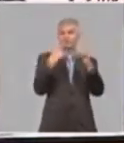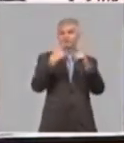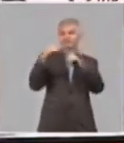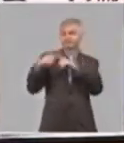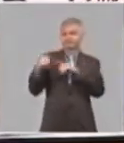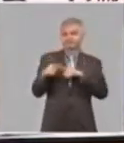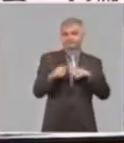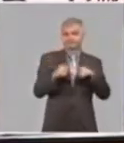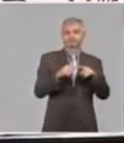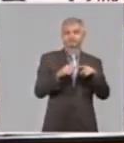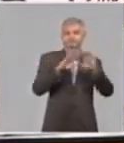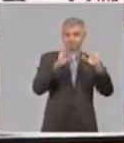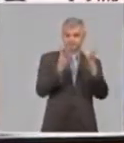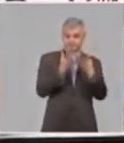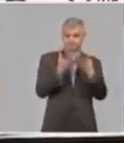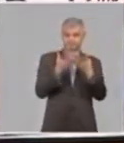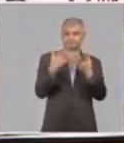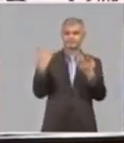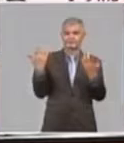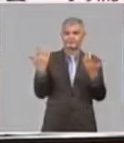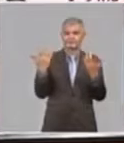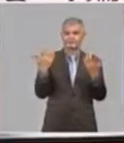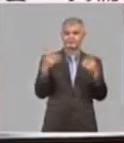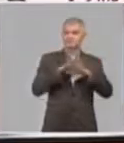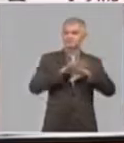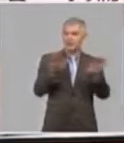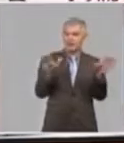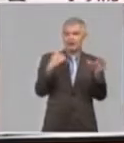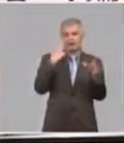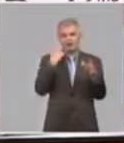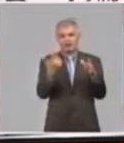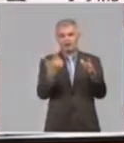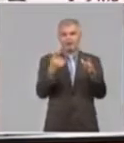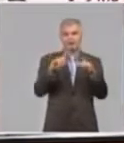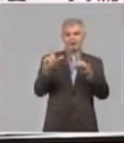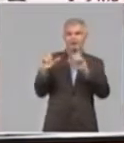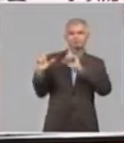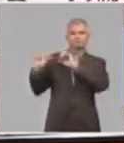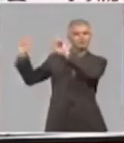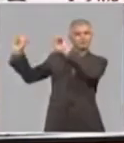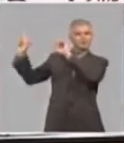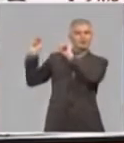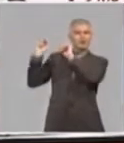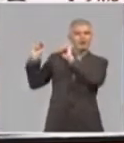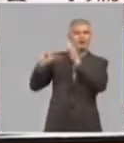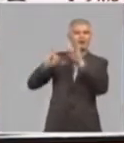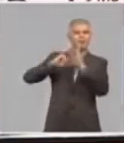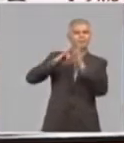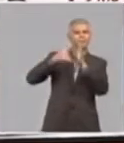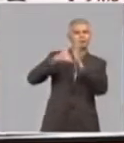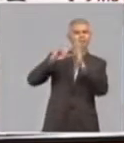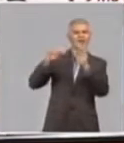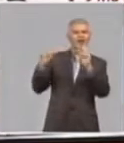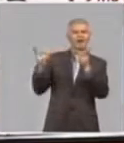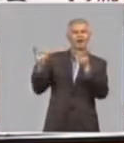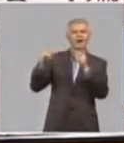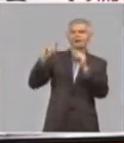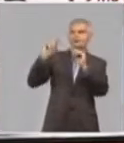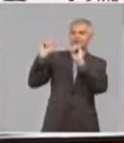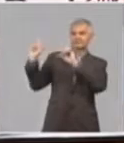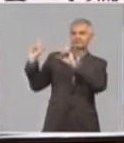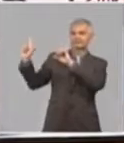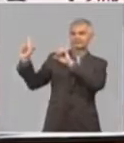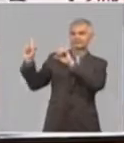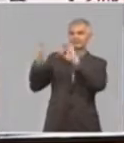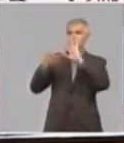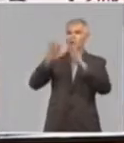Bueno, se proyectaron ya, estuve mirando que pusieron ya la diapo acerca de cuál es